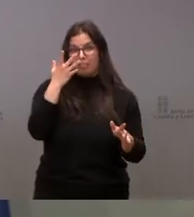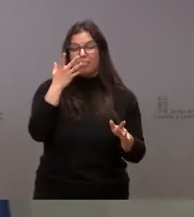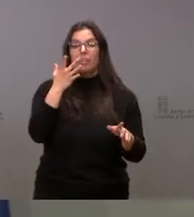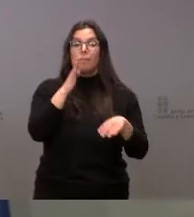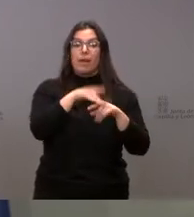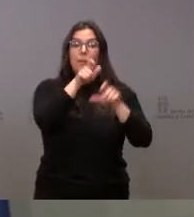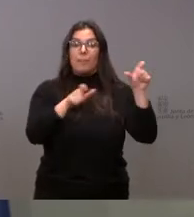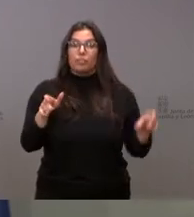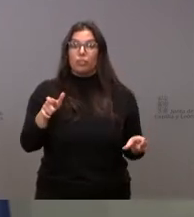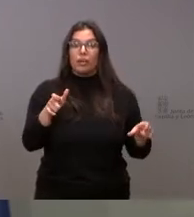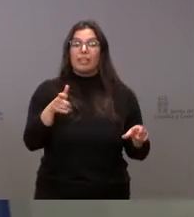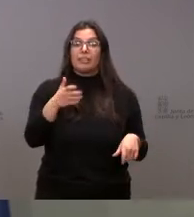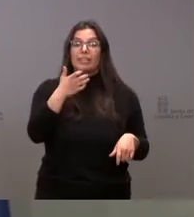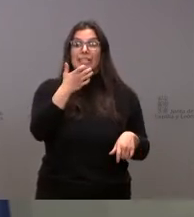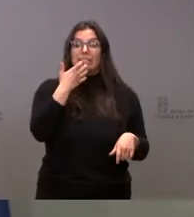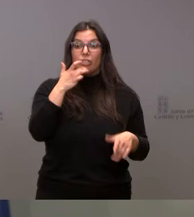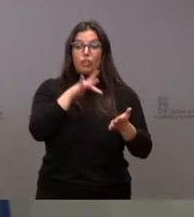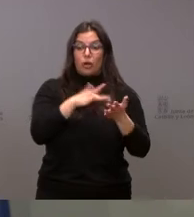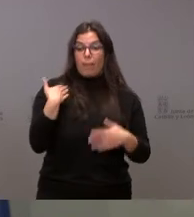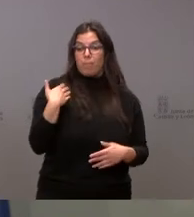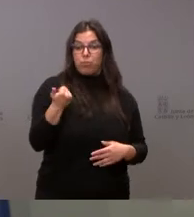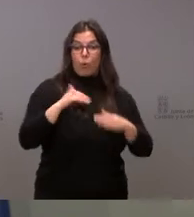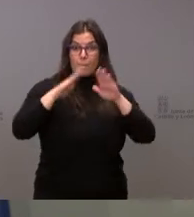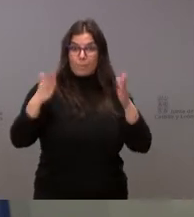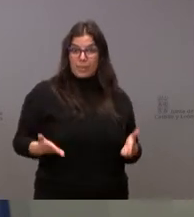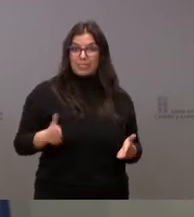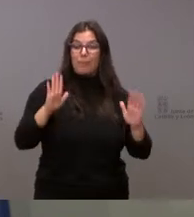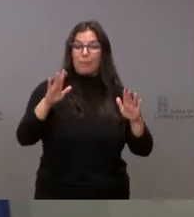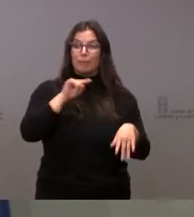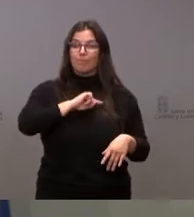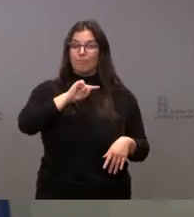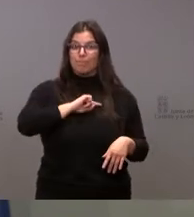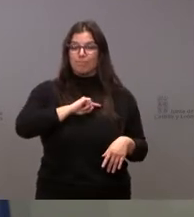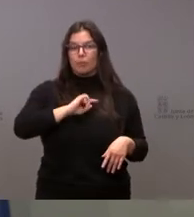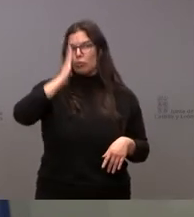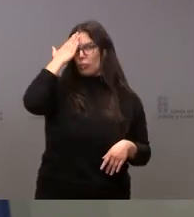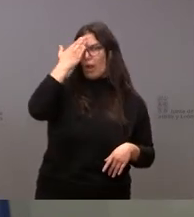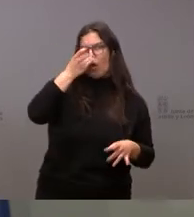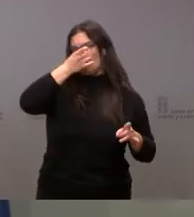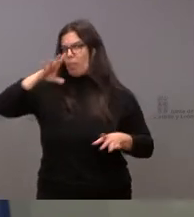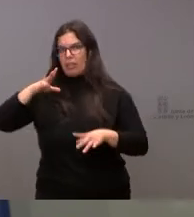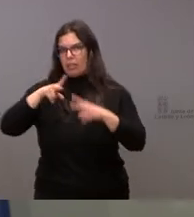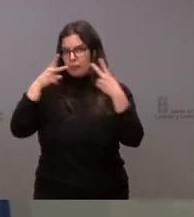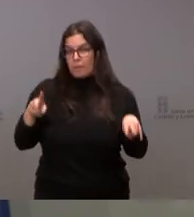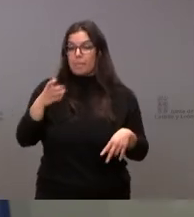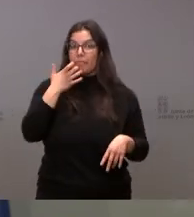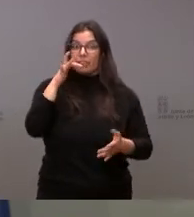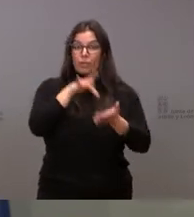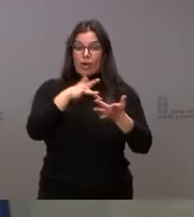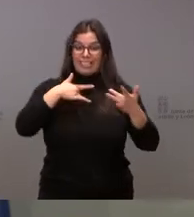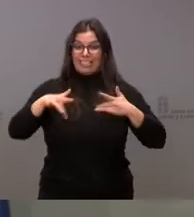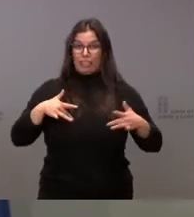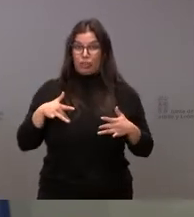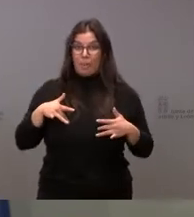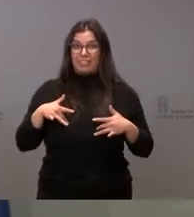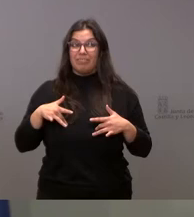personas que refieran a haber sido designadas por parte de las mesas electorales titulares o suplentes y que tengan o hayan tenido síntomas